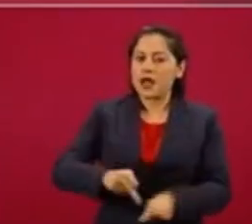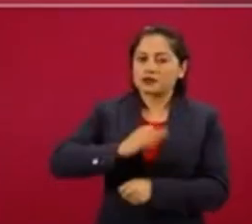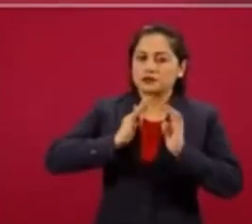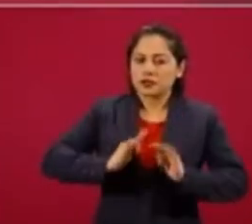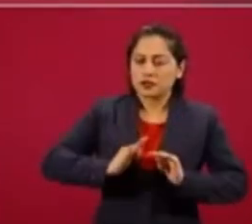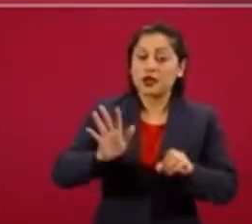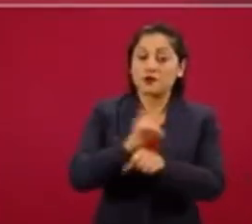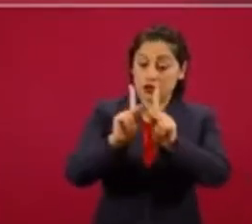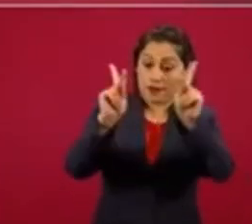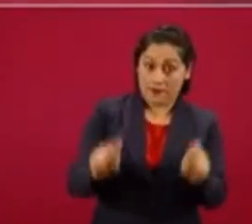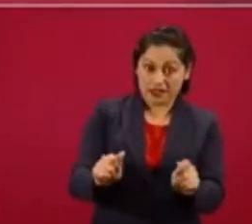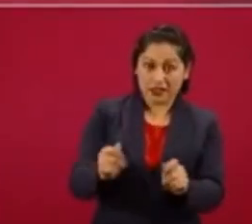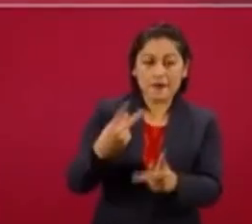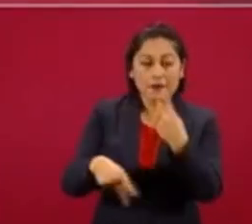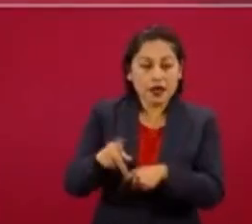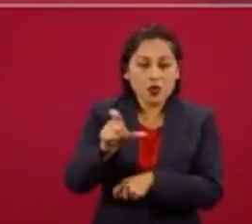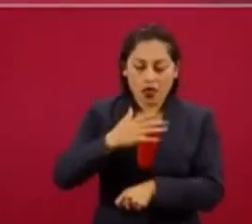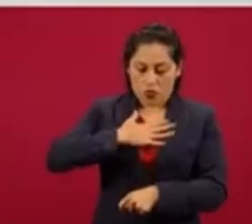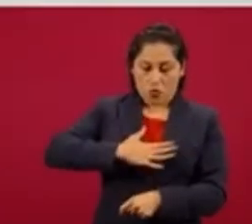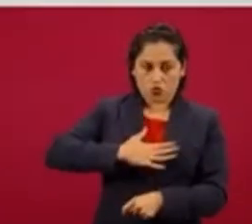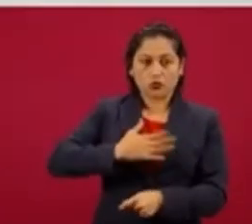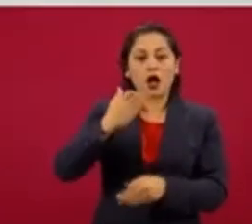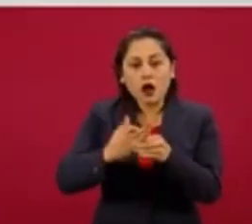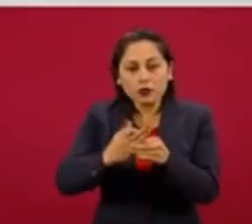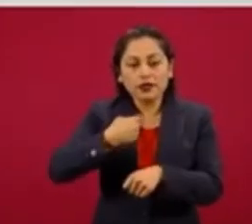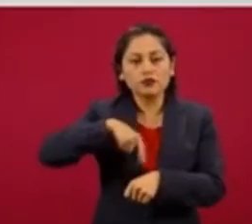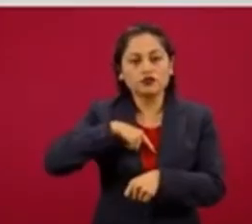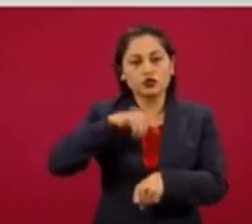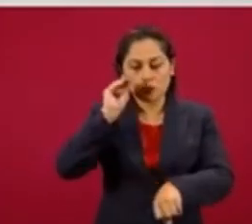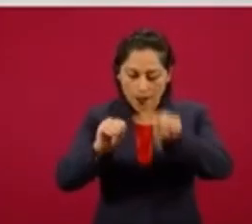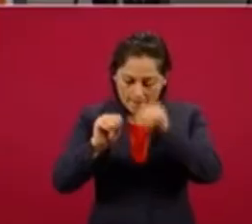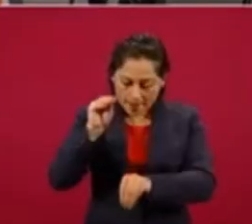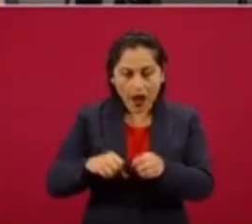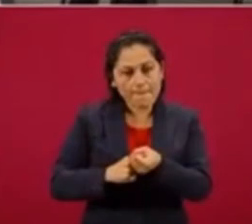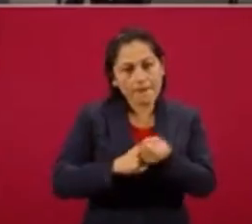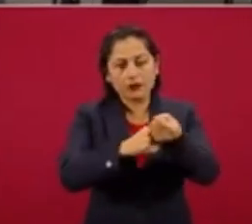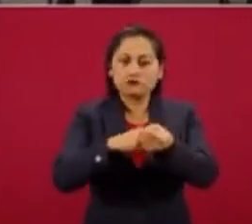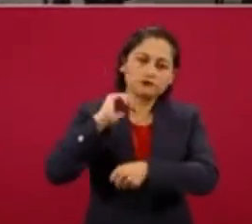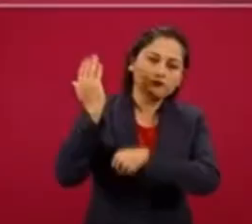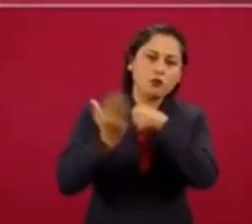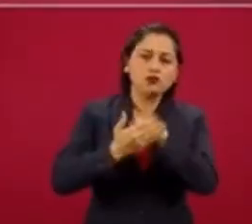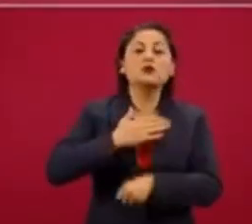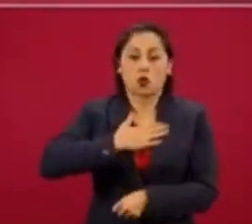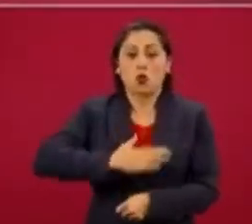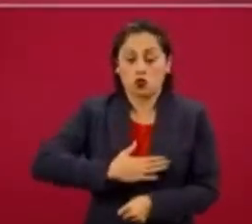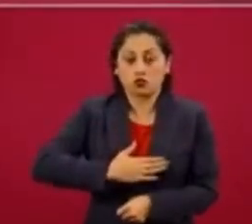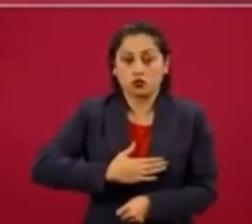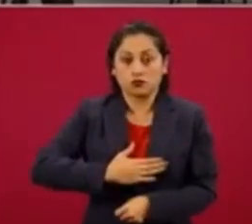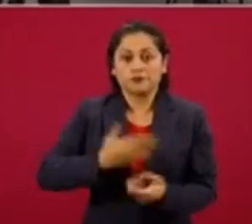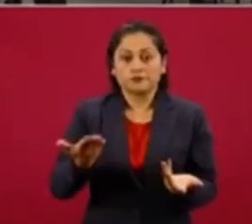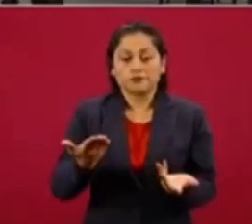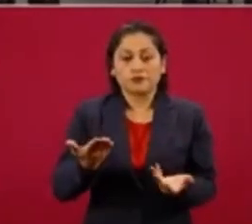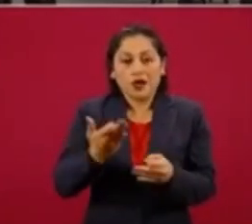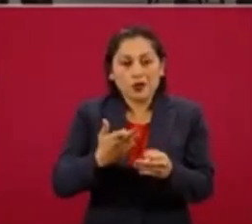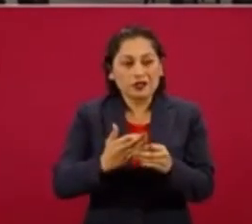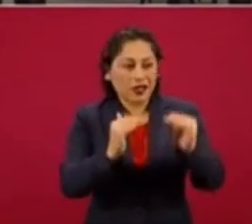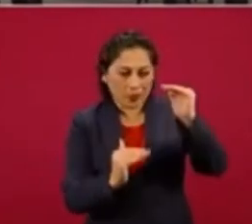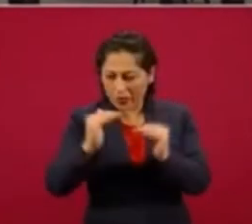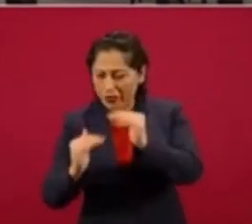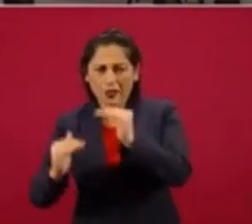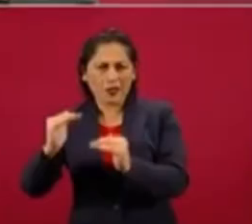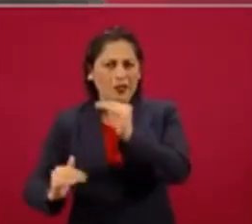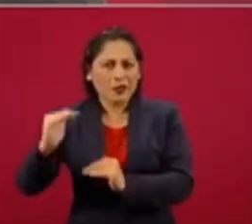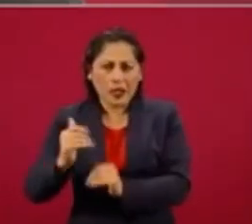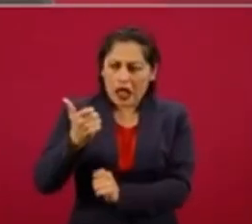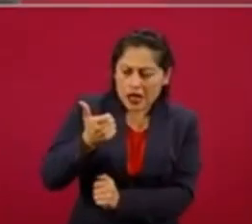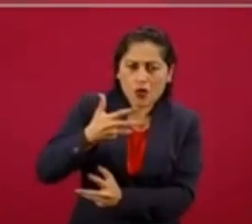justicia. Lo que estamos haciendo ahora es establecer las bases. Para que haya justicia. Que no haya la monstruosa desigualdad económica y